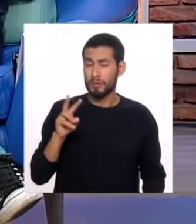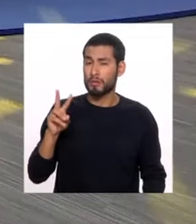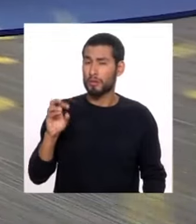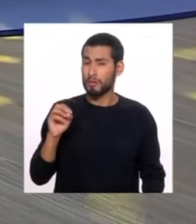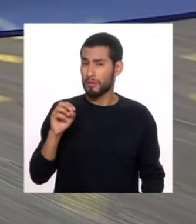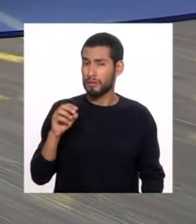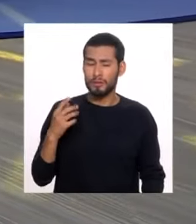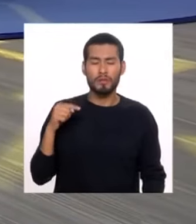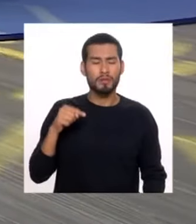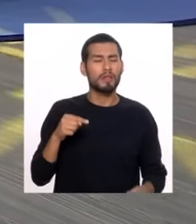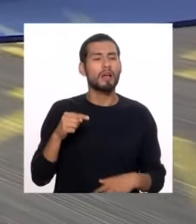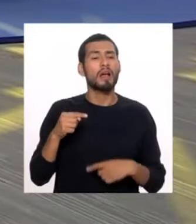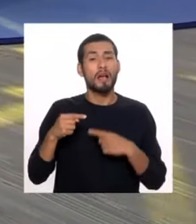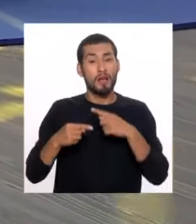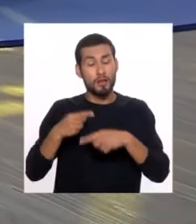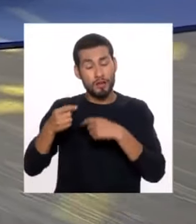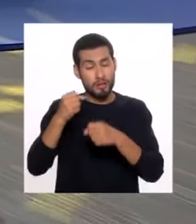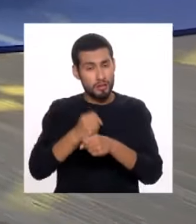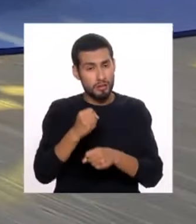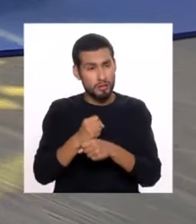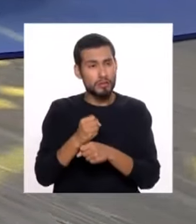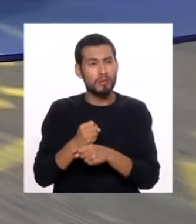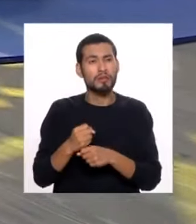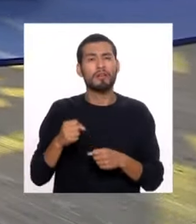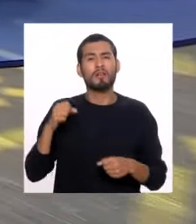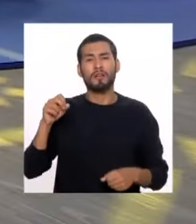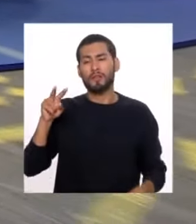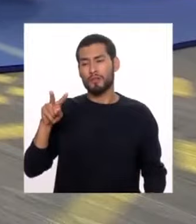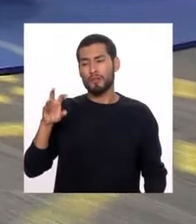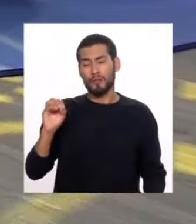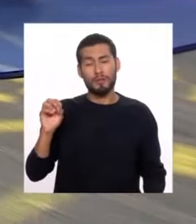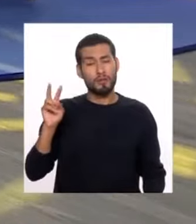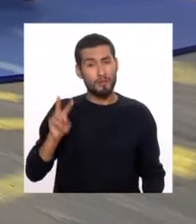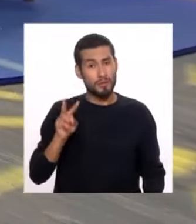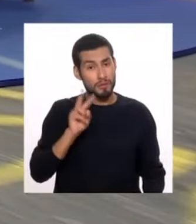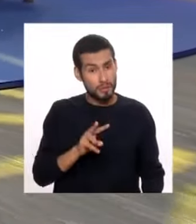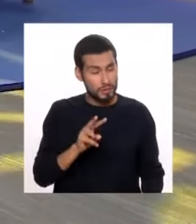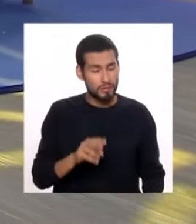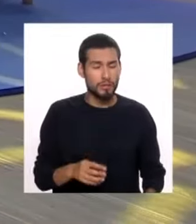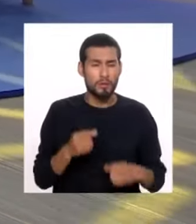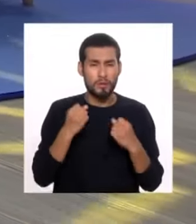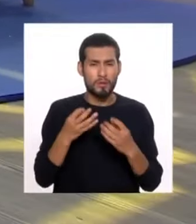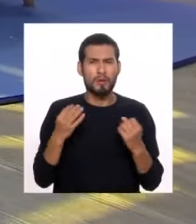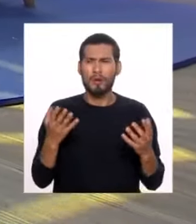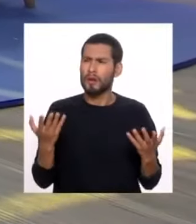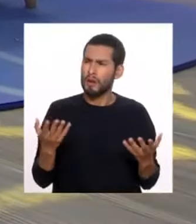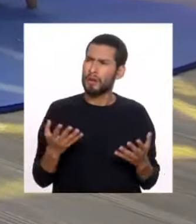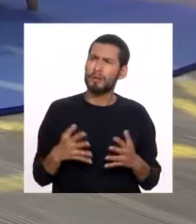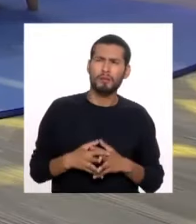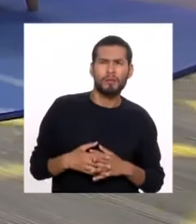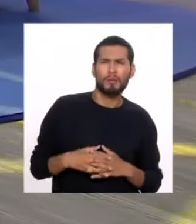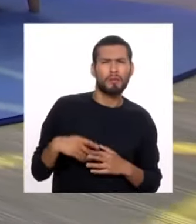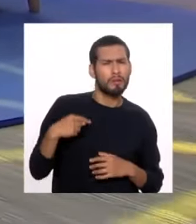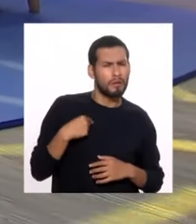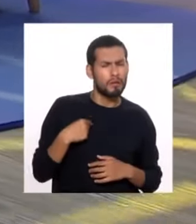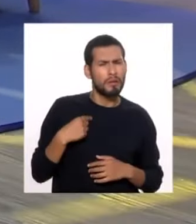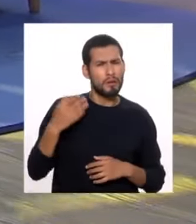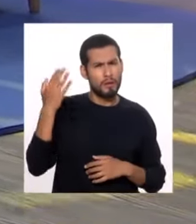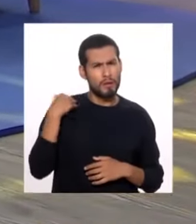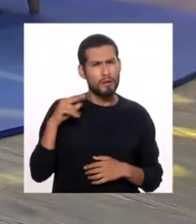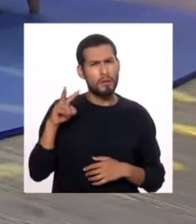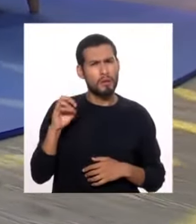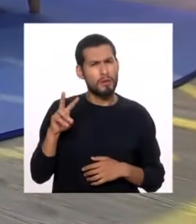este caso, la devolución de oficio va a ser del año 2022. Y muchos contribuyentes dirán, oye, pero, por ejemplo, yo tengo el